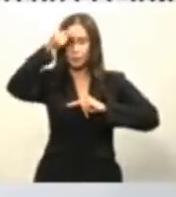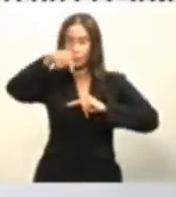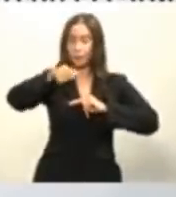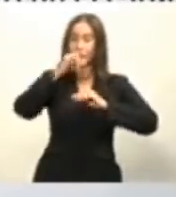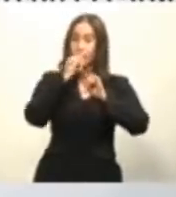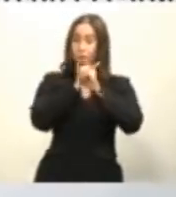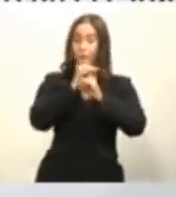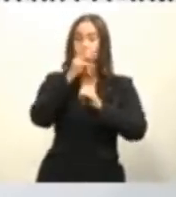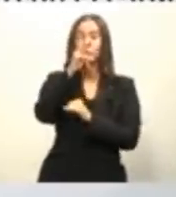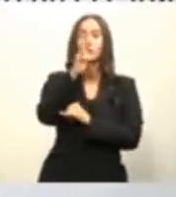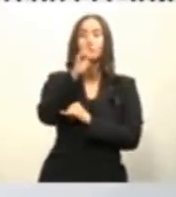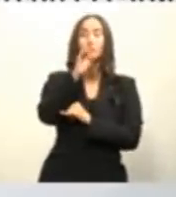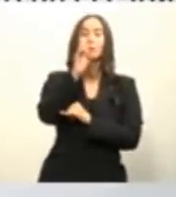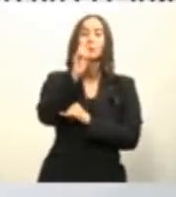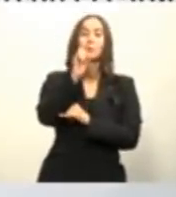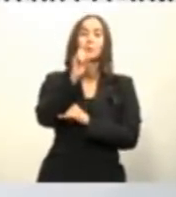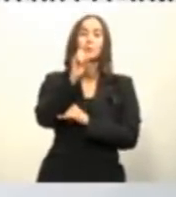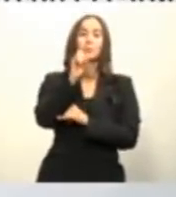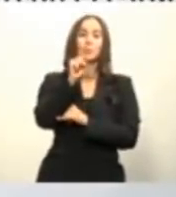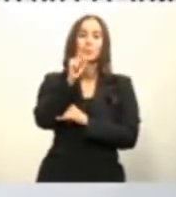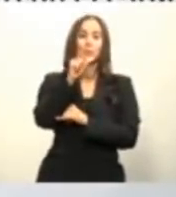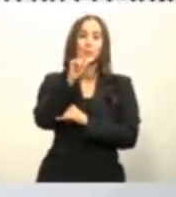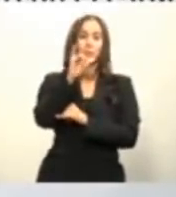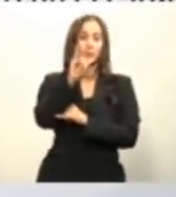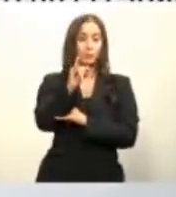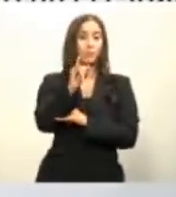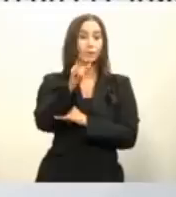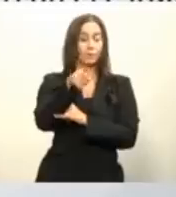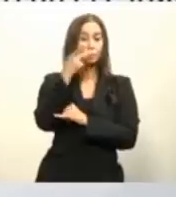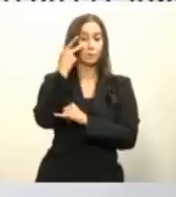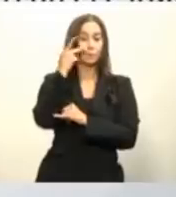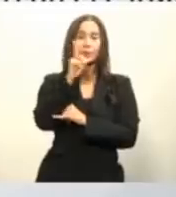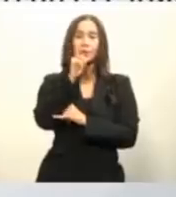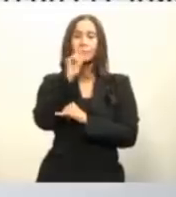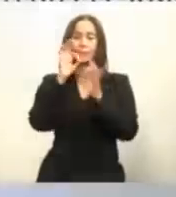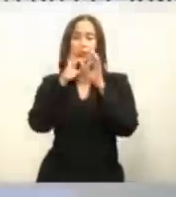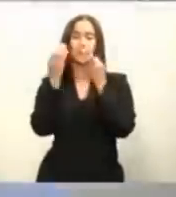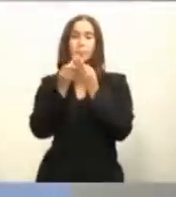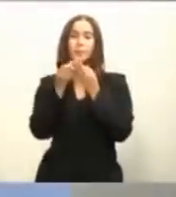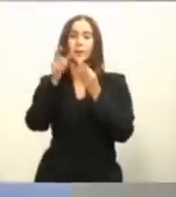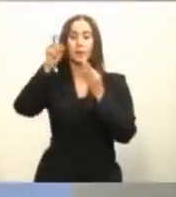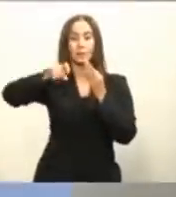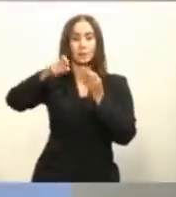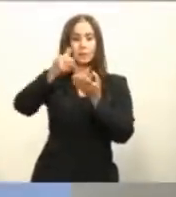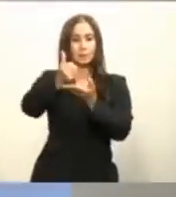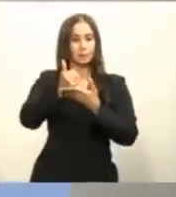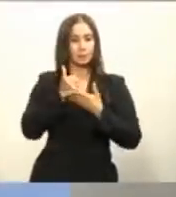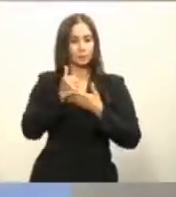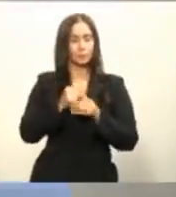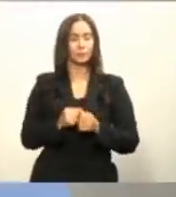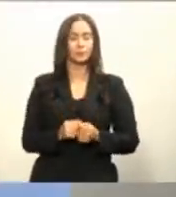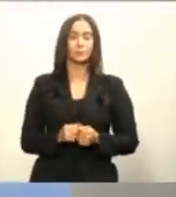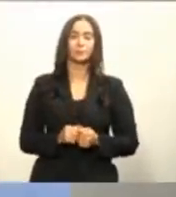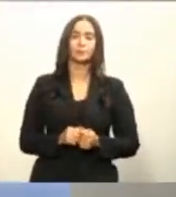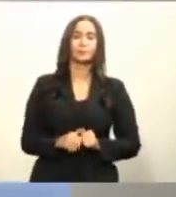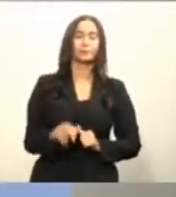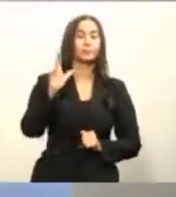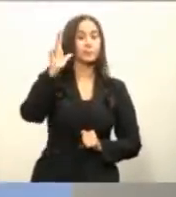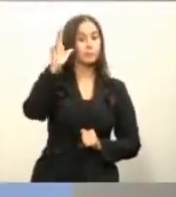institución más especializada para poder canalizar cualquier tipo de ayuda del estado tercero mediante acuerdos internas